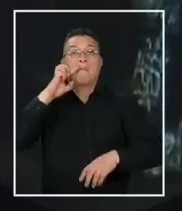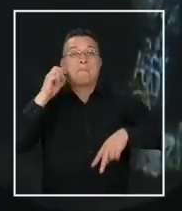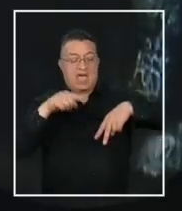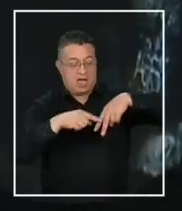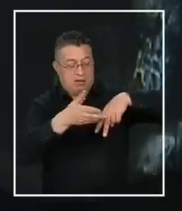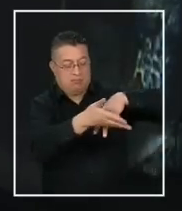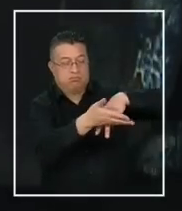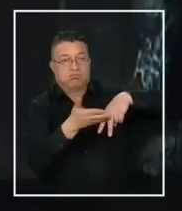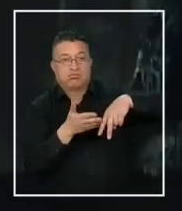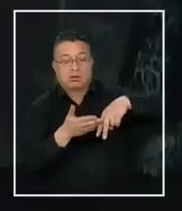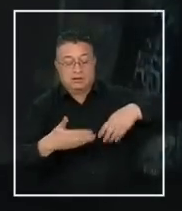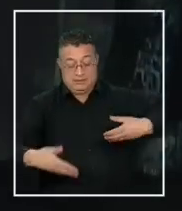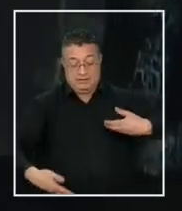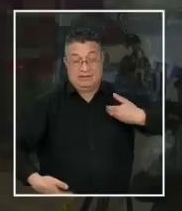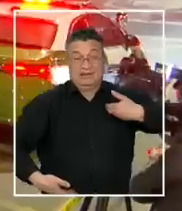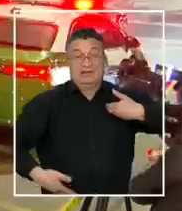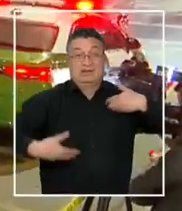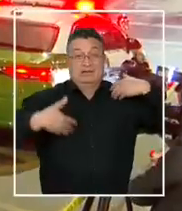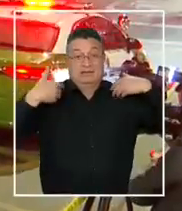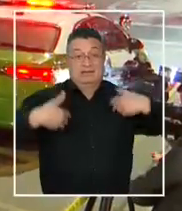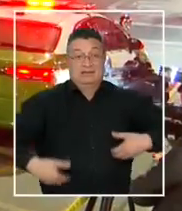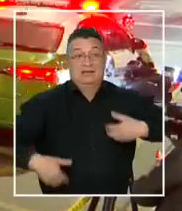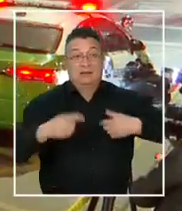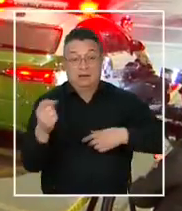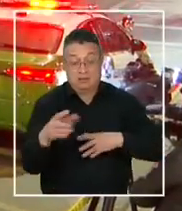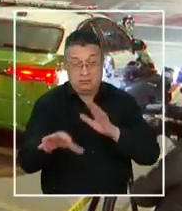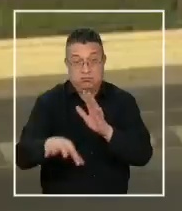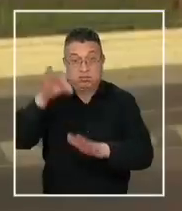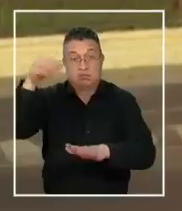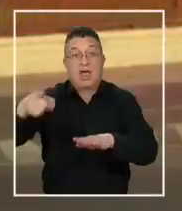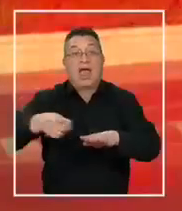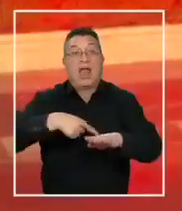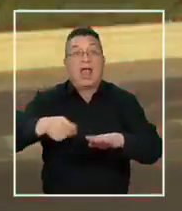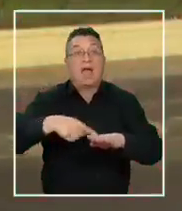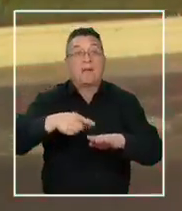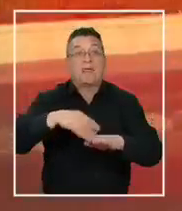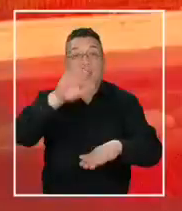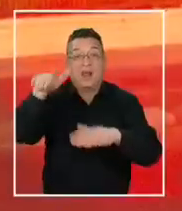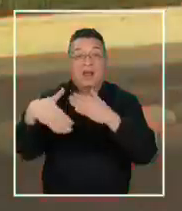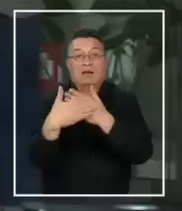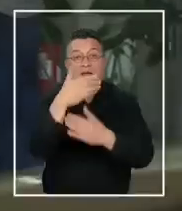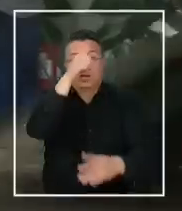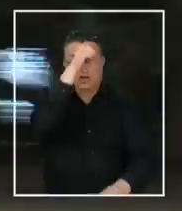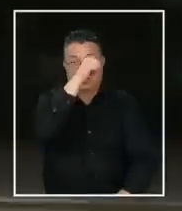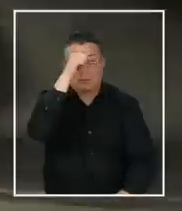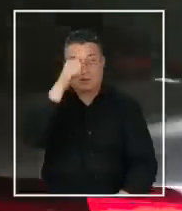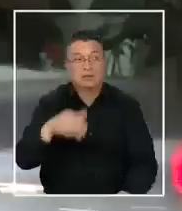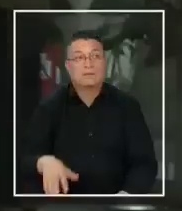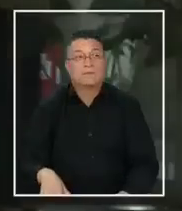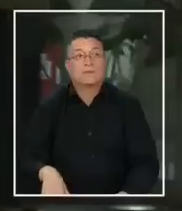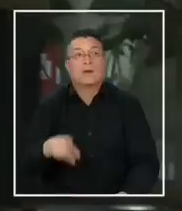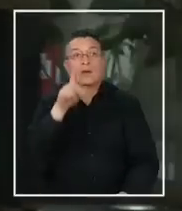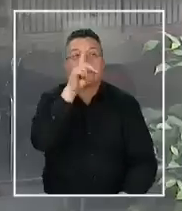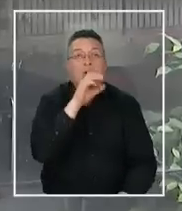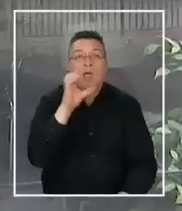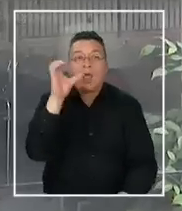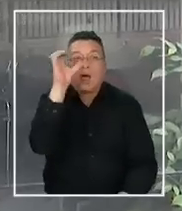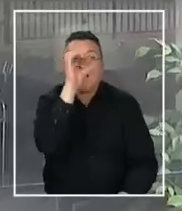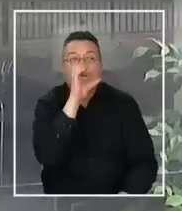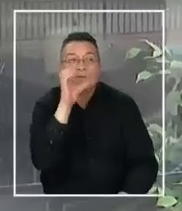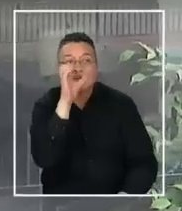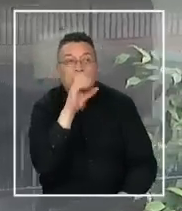víctima. Su torso fue lo primero que se encontró en plena Alameda la madrugada del domingo. Estaban como buscando unas